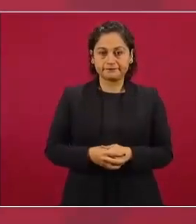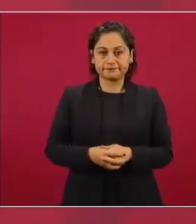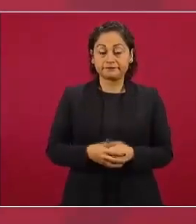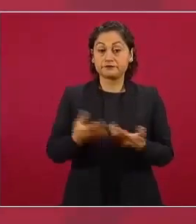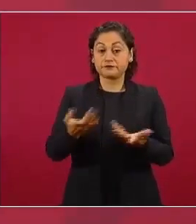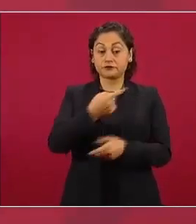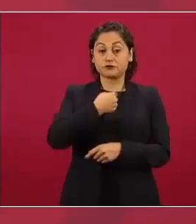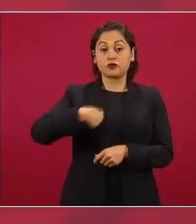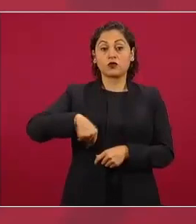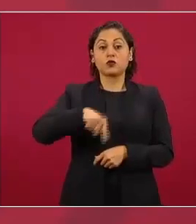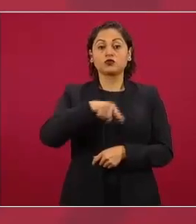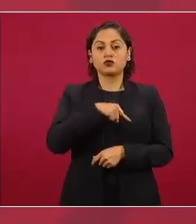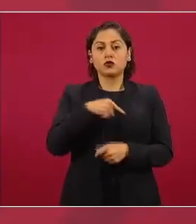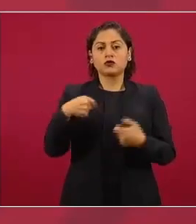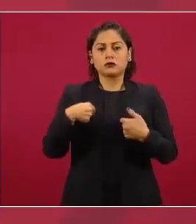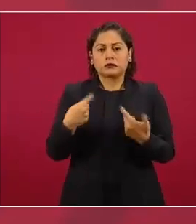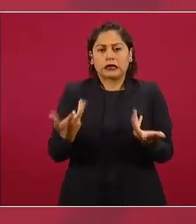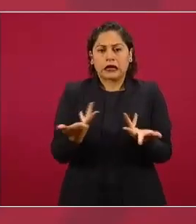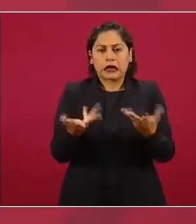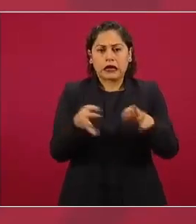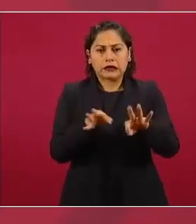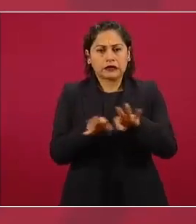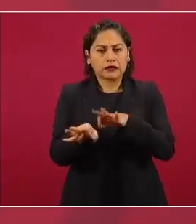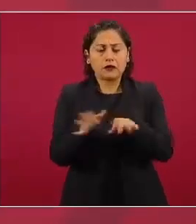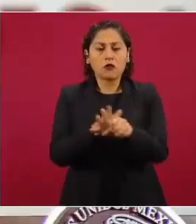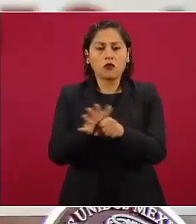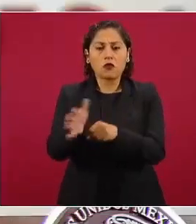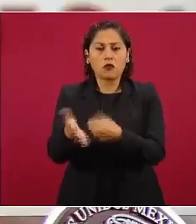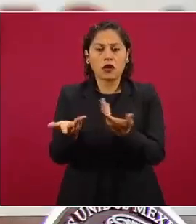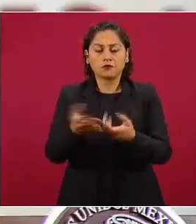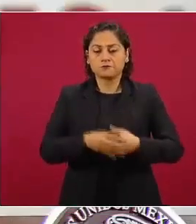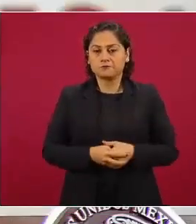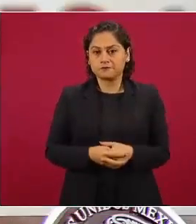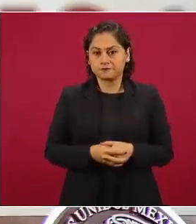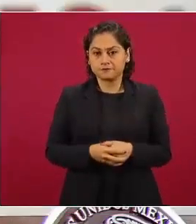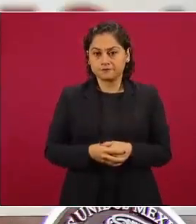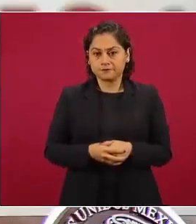actuamos a partir de principios